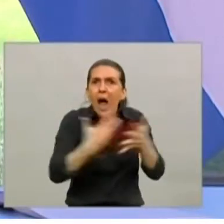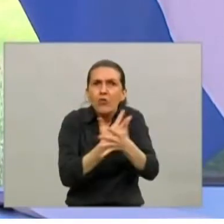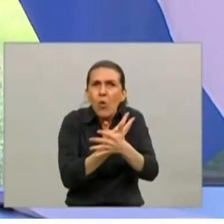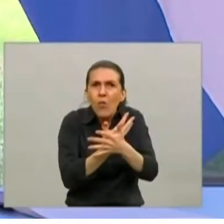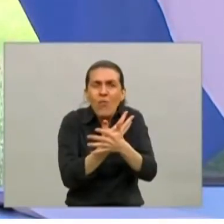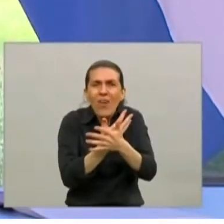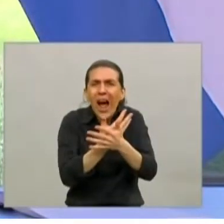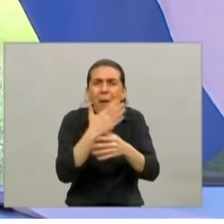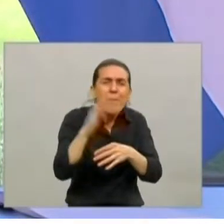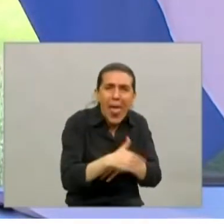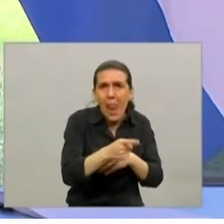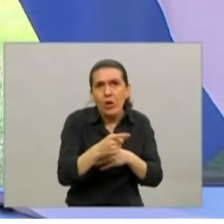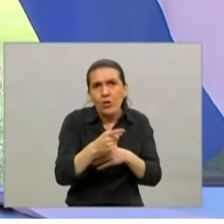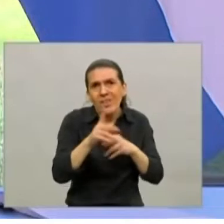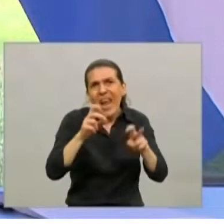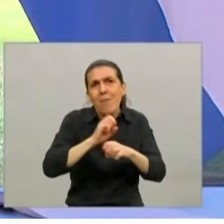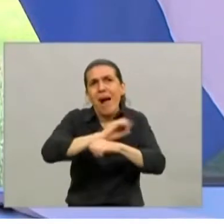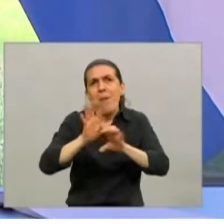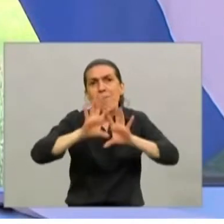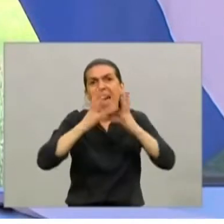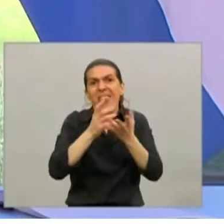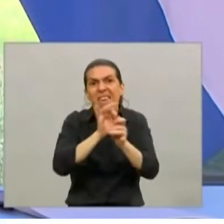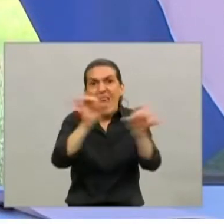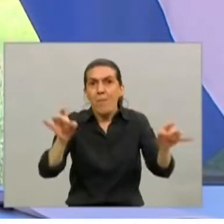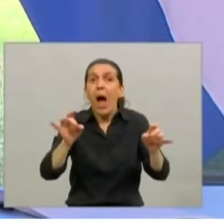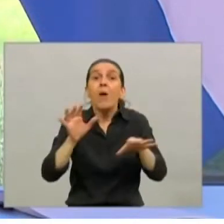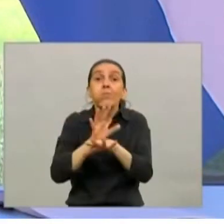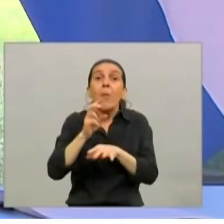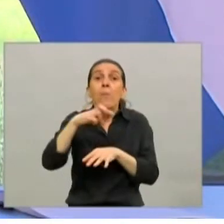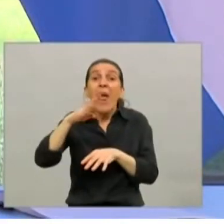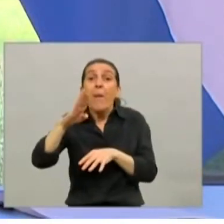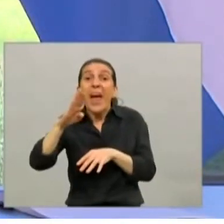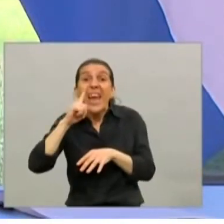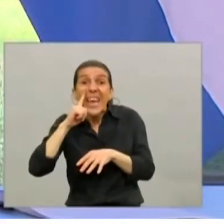pandemia, casi rosa tres puntos del PBI hoy en día.